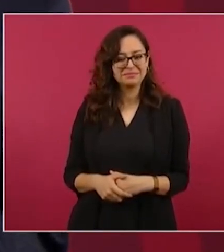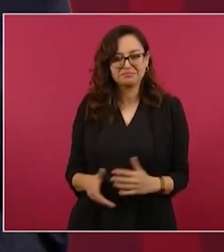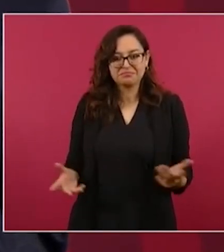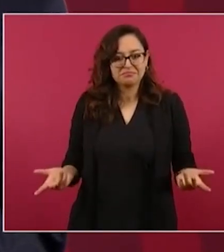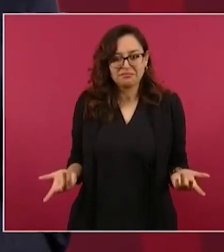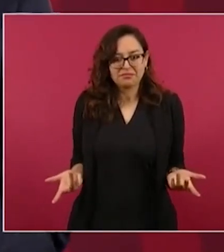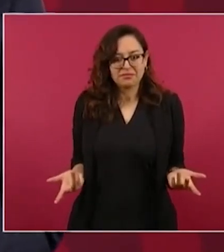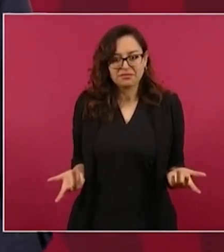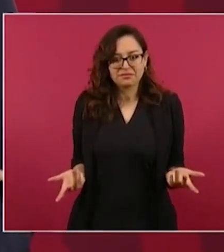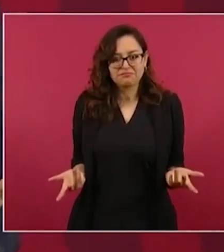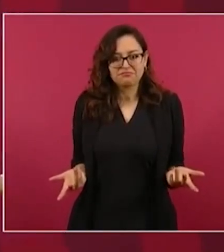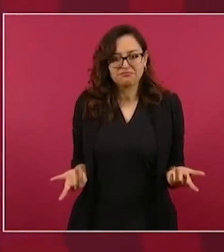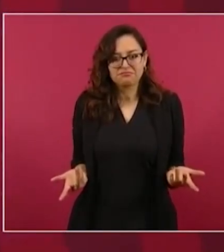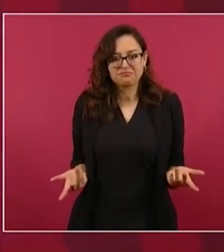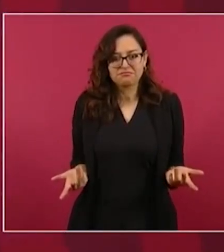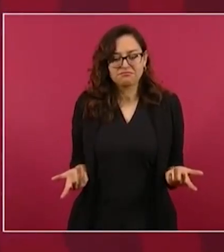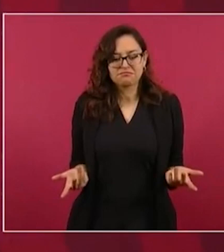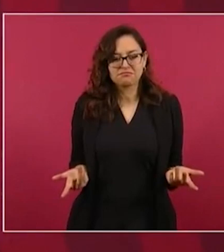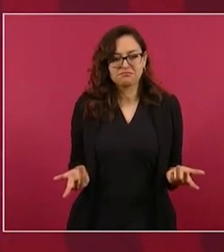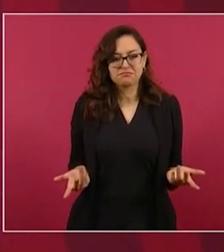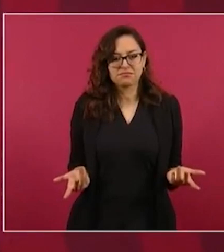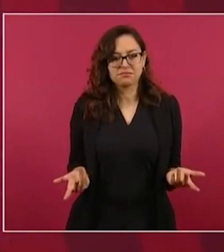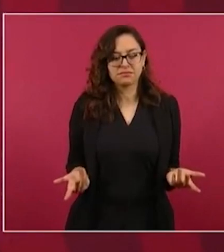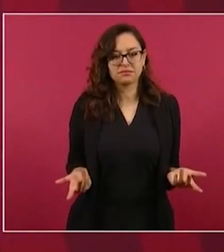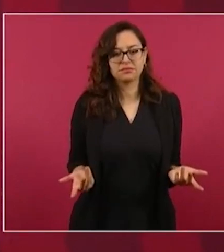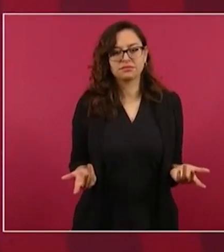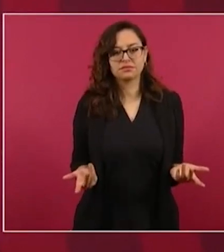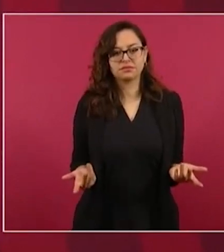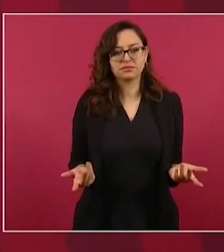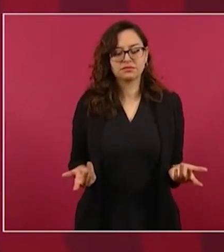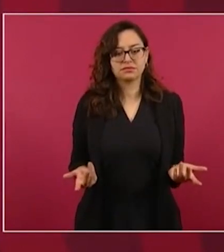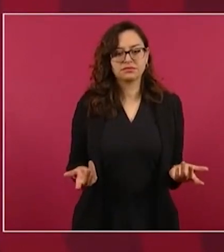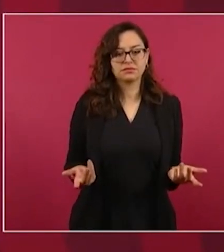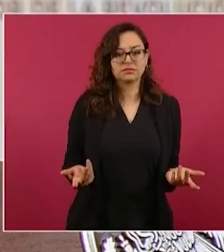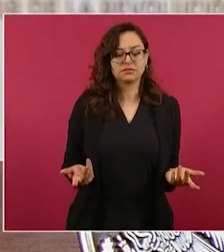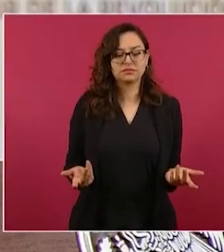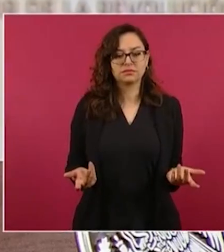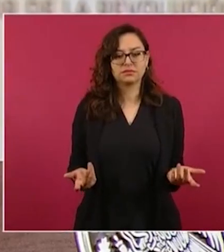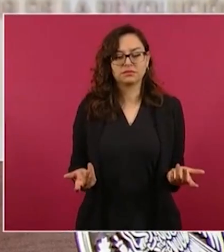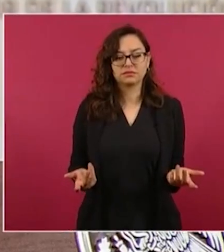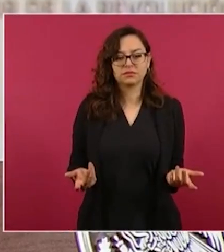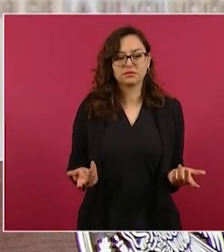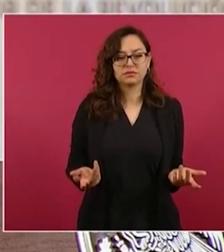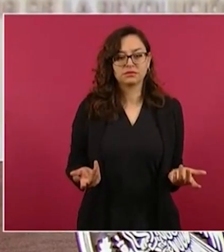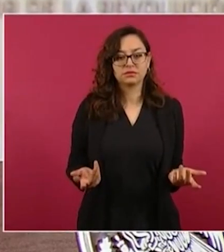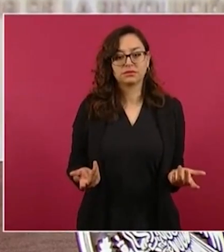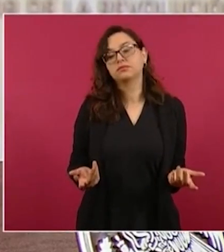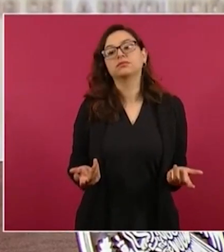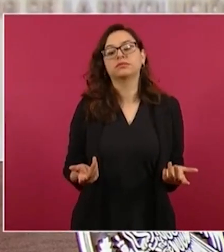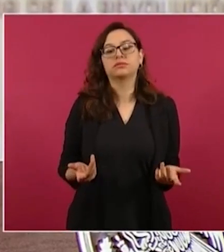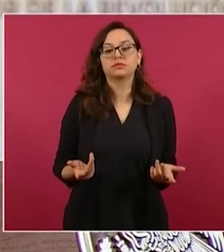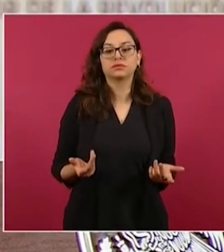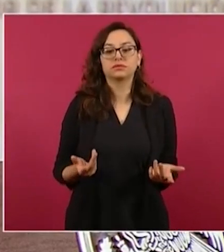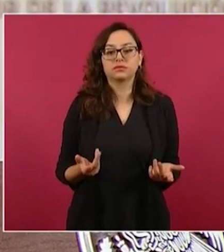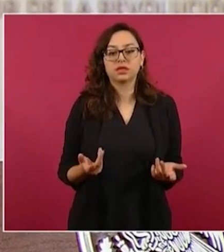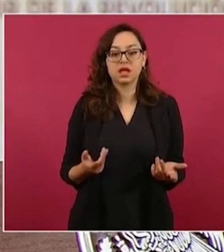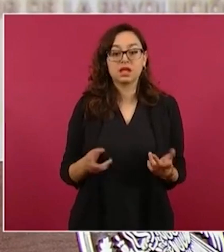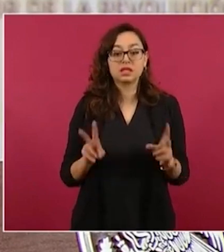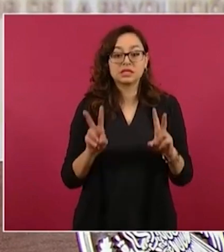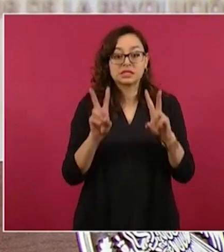acogerse. Este es un asunto de dignidad.